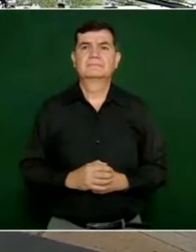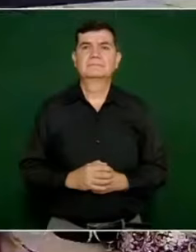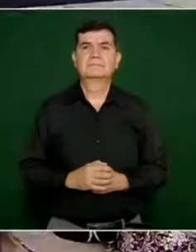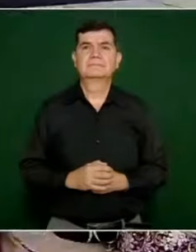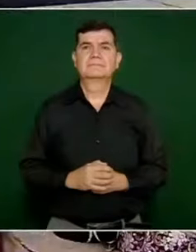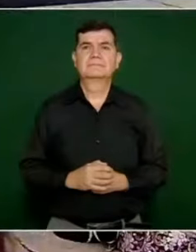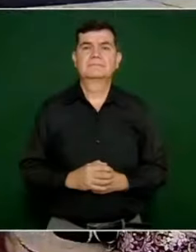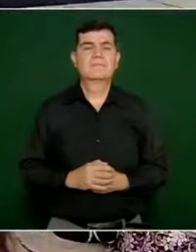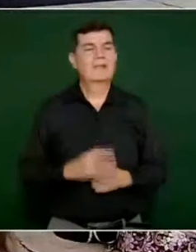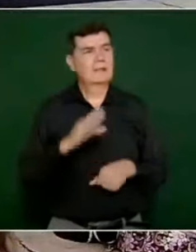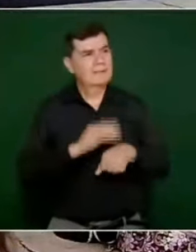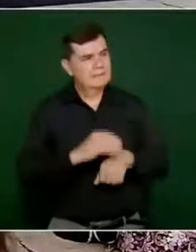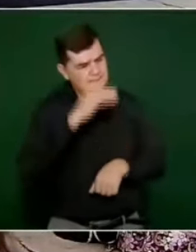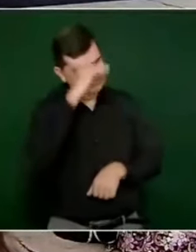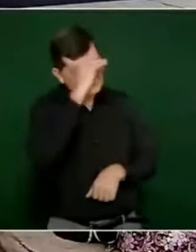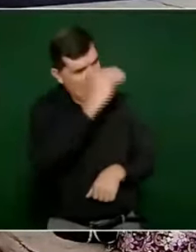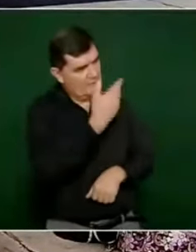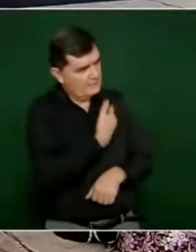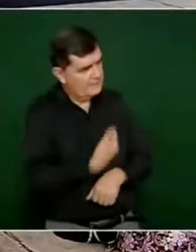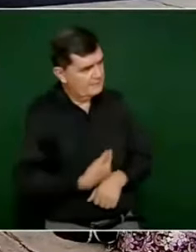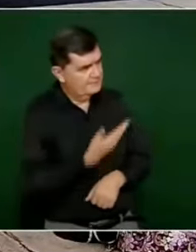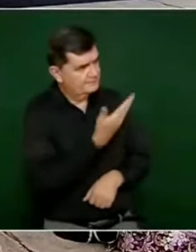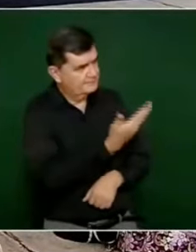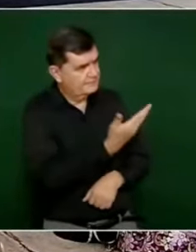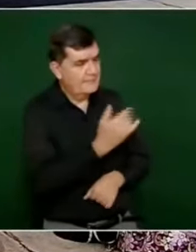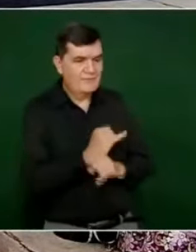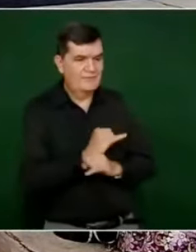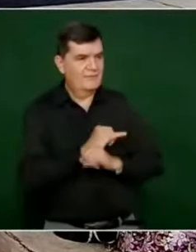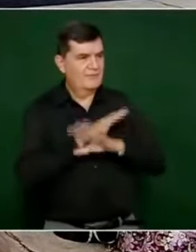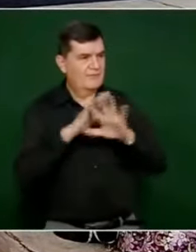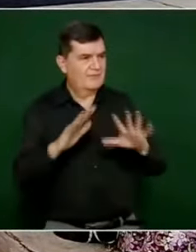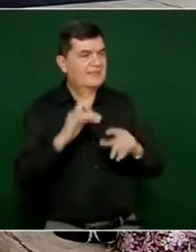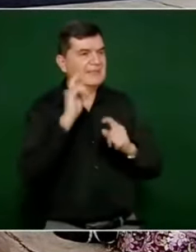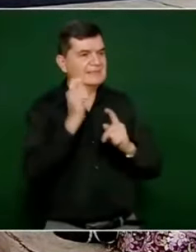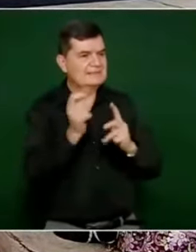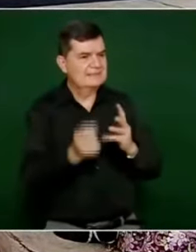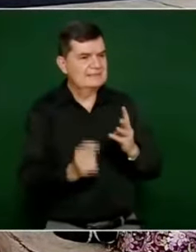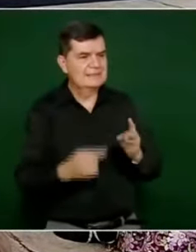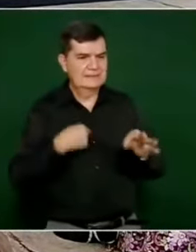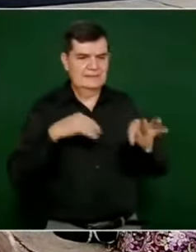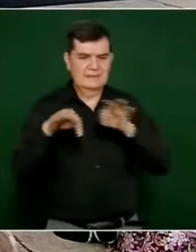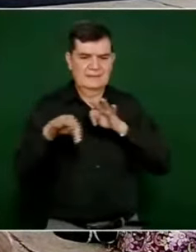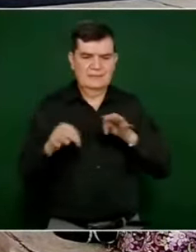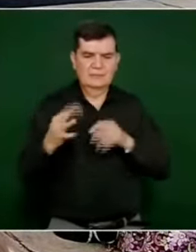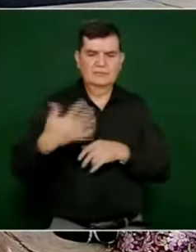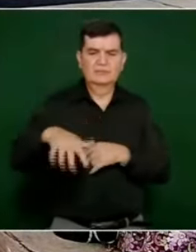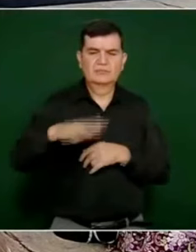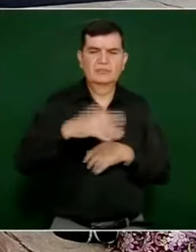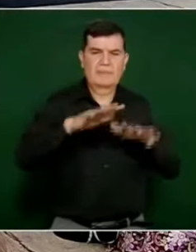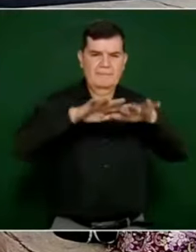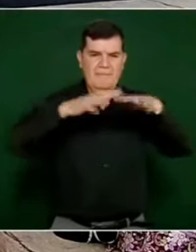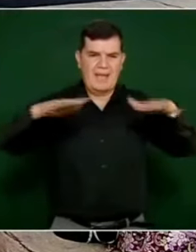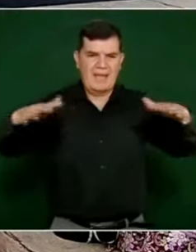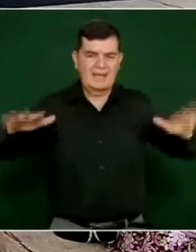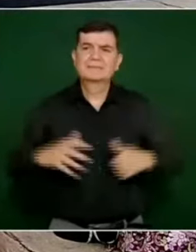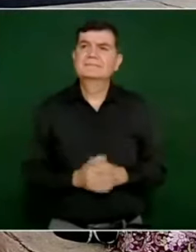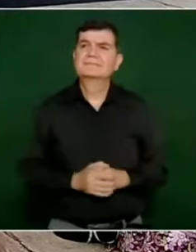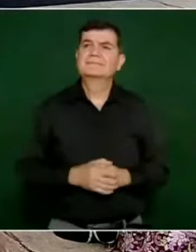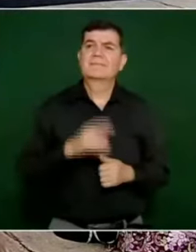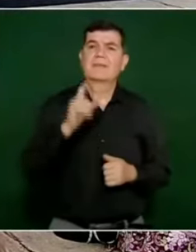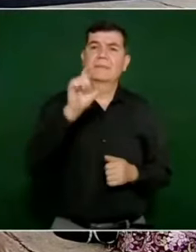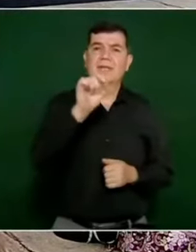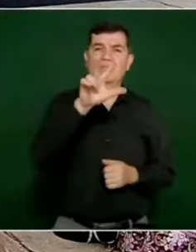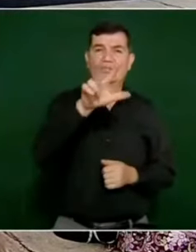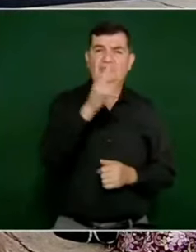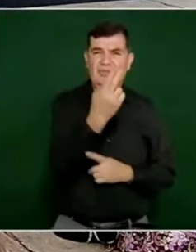Con su permiso, señor presidente, vamos a dar la información con respecto a las acciones de búsqueda en la mar. Desde el